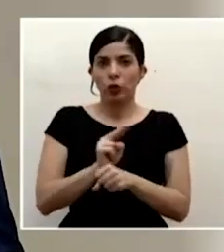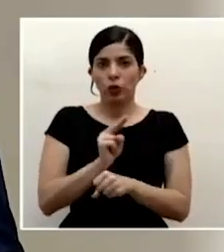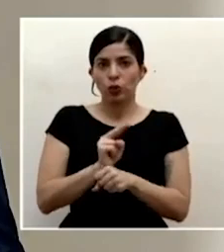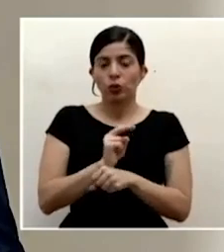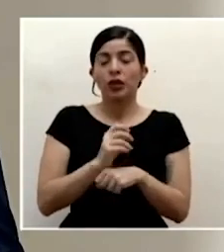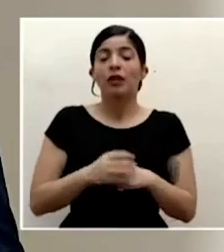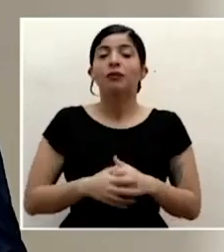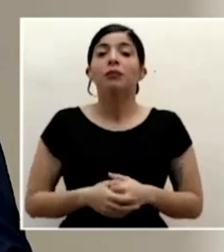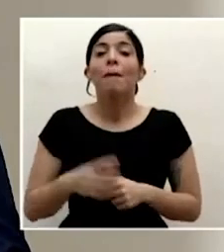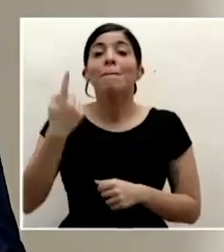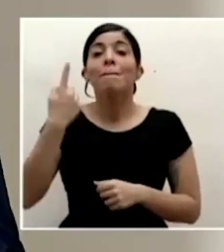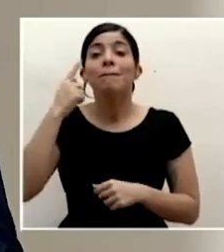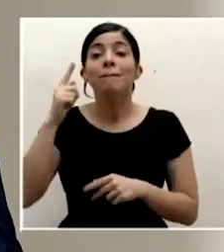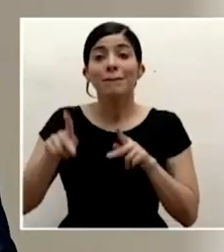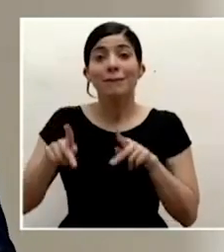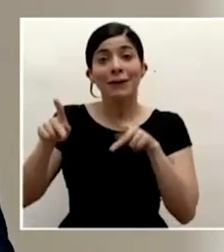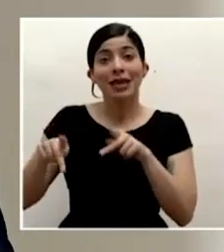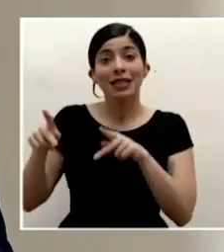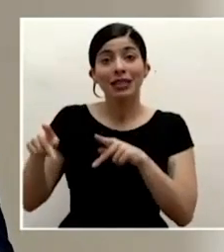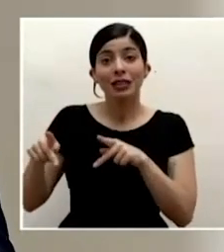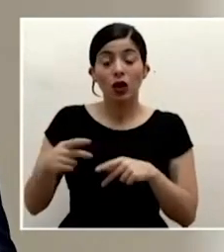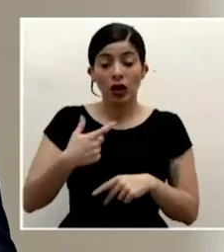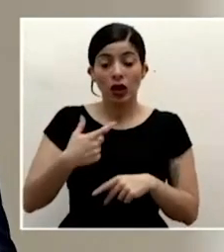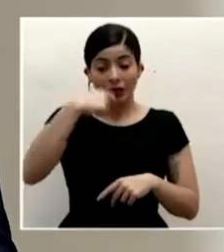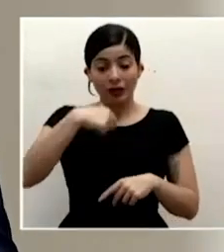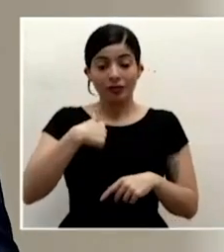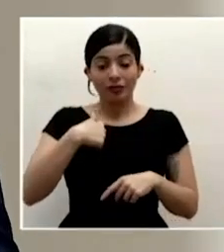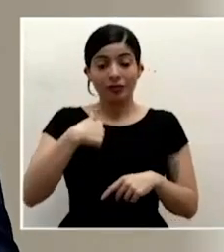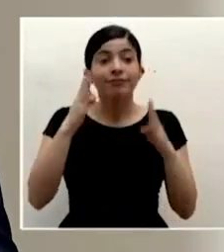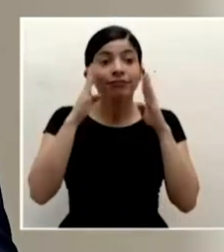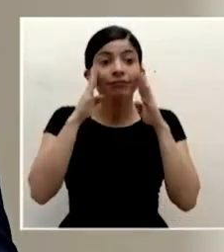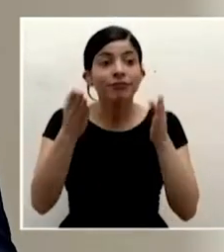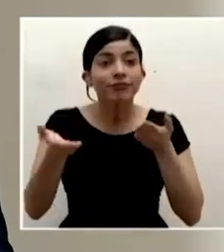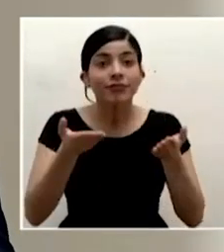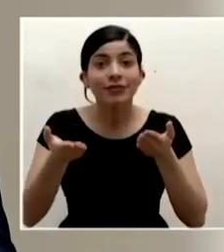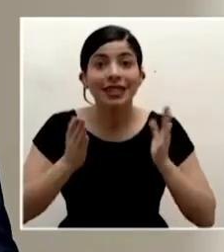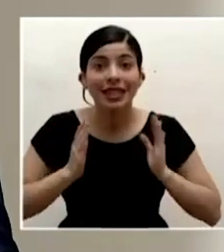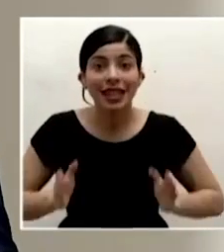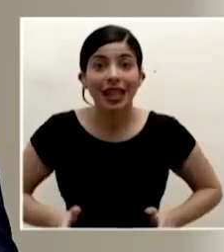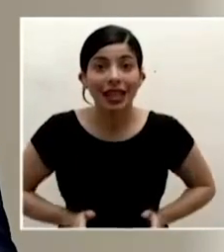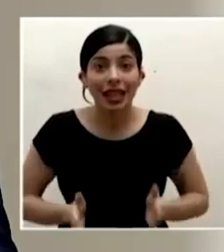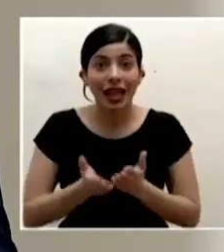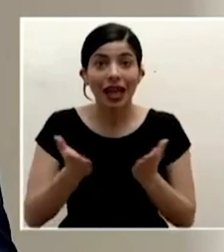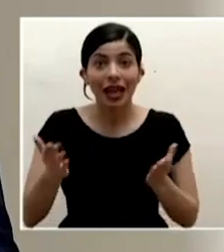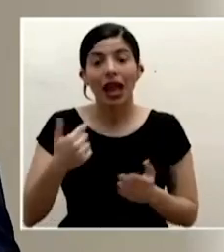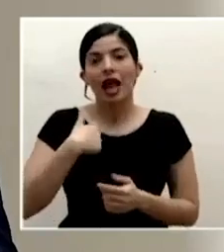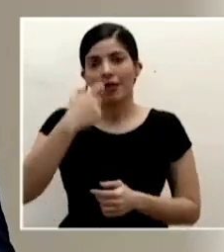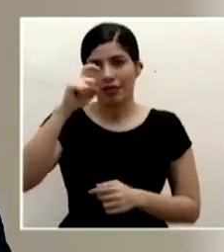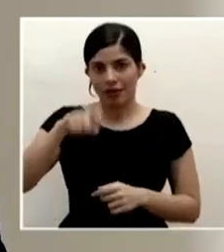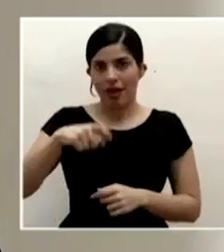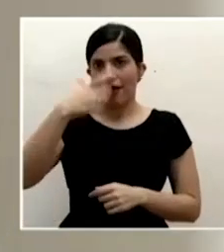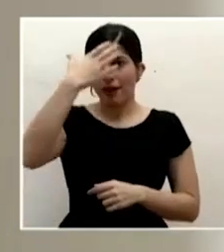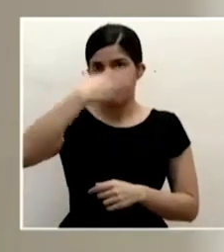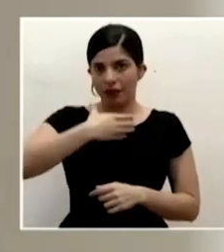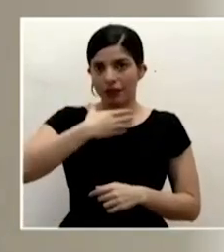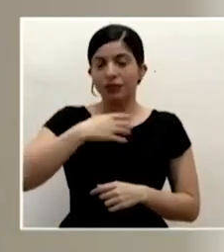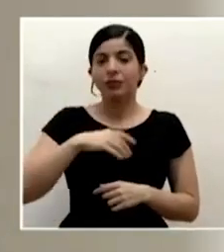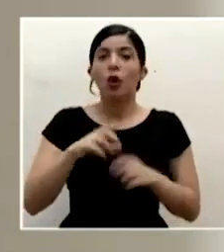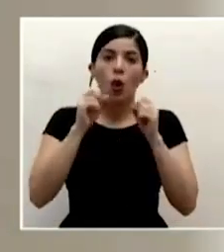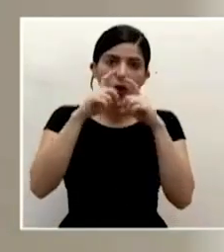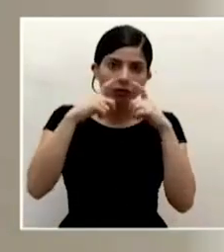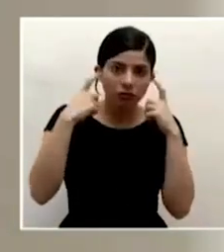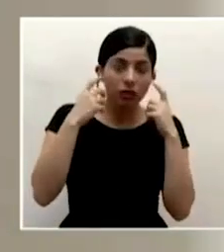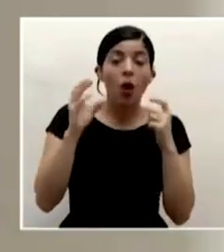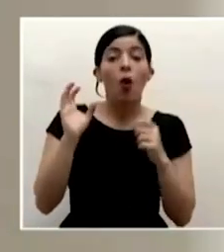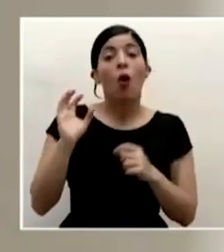uso para las personas que atienden al público en general, y también en momentos en que